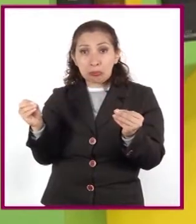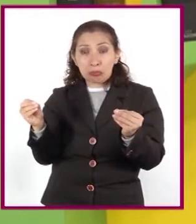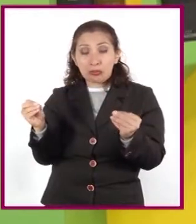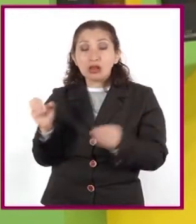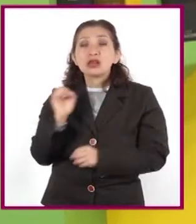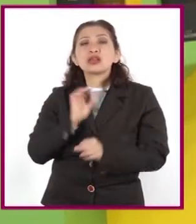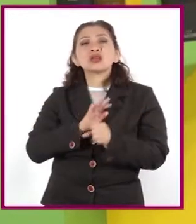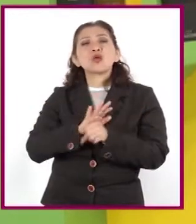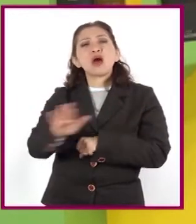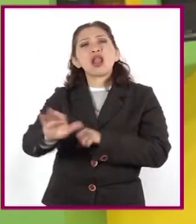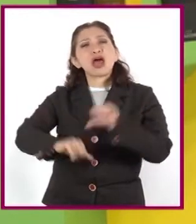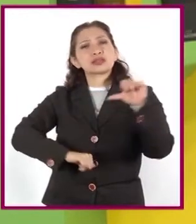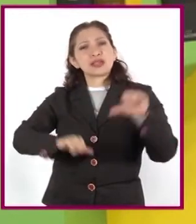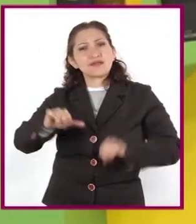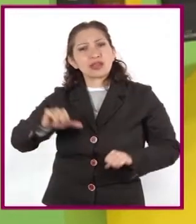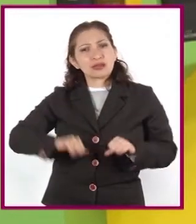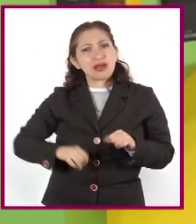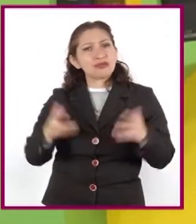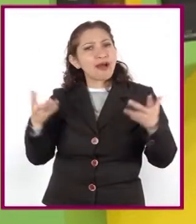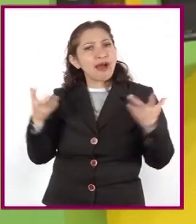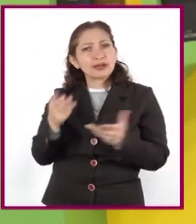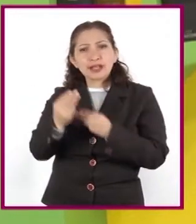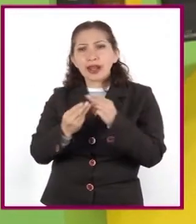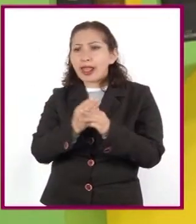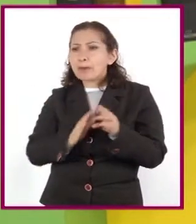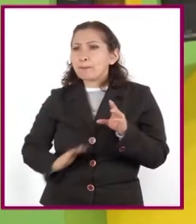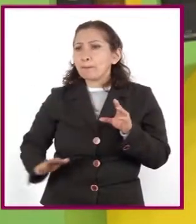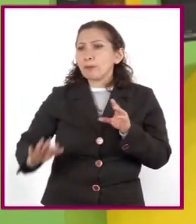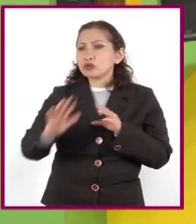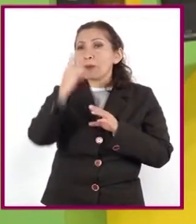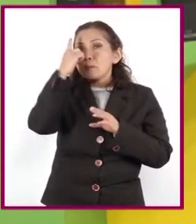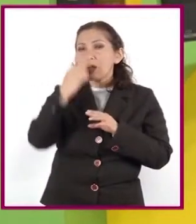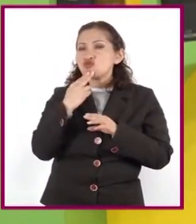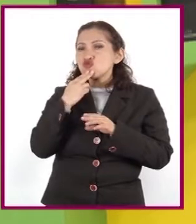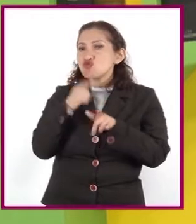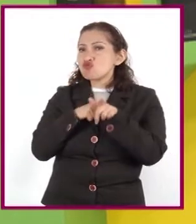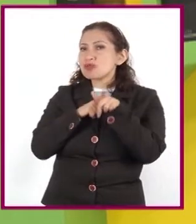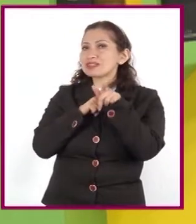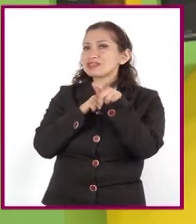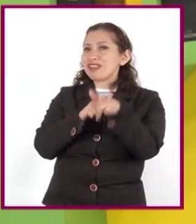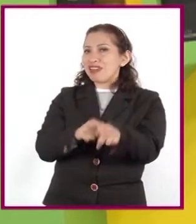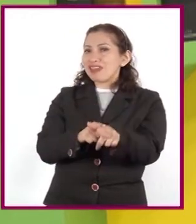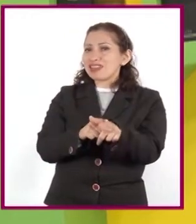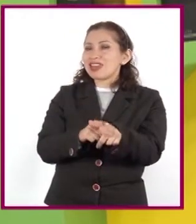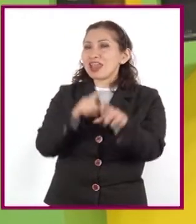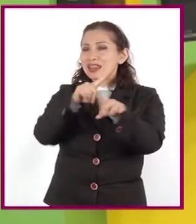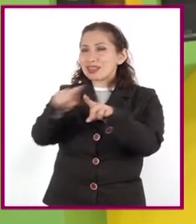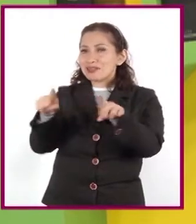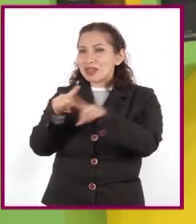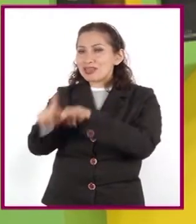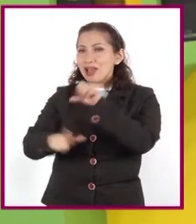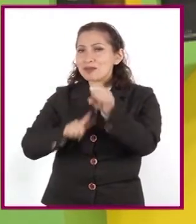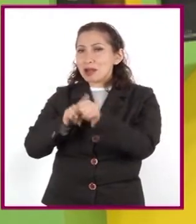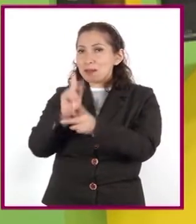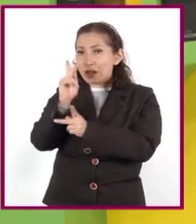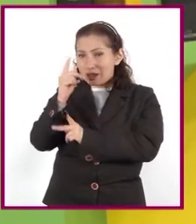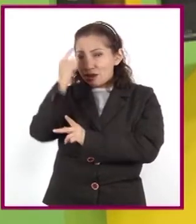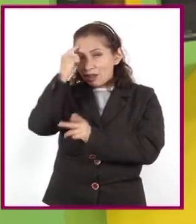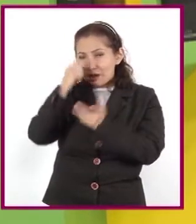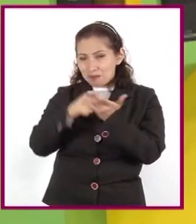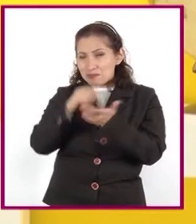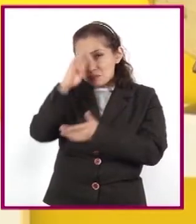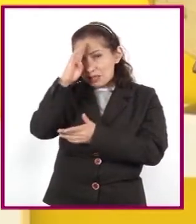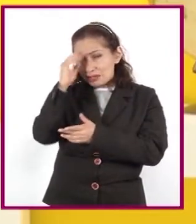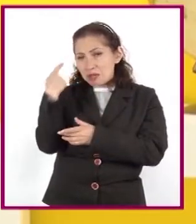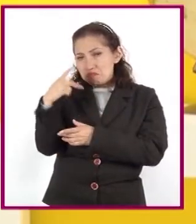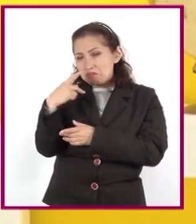qué acciones se realizan a nivel mundial para la conservación de la biodiversidad. ¿Qué te parece el tema de nuestra sesión,